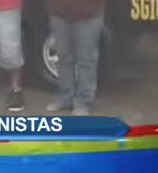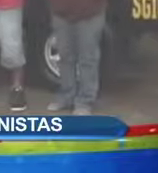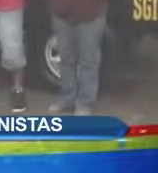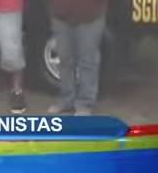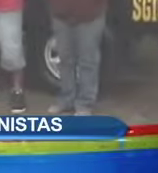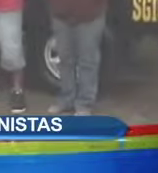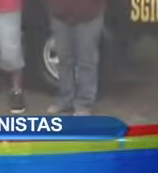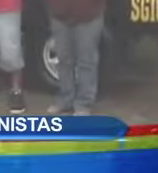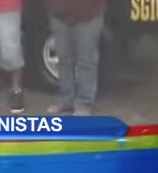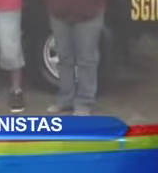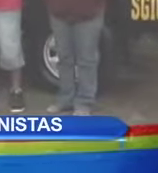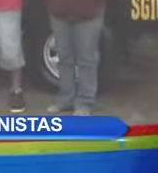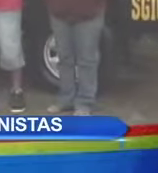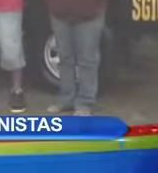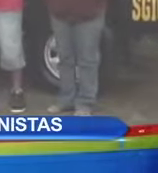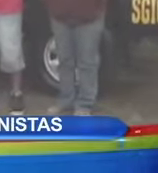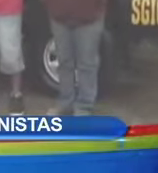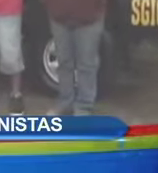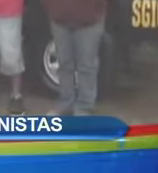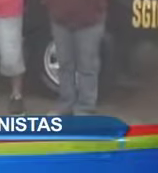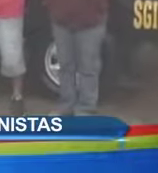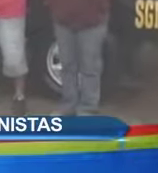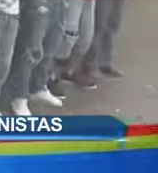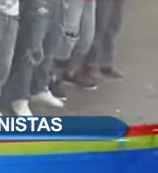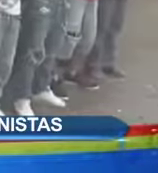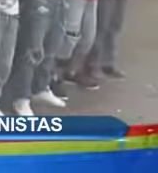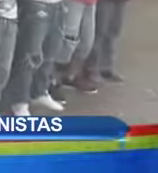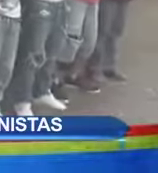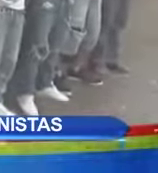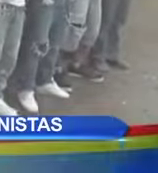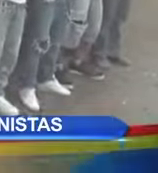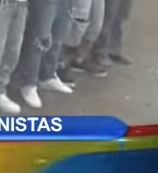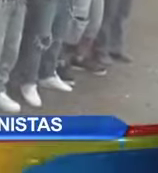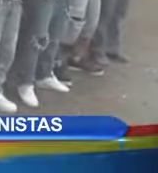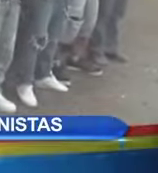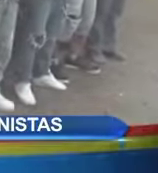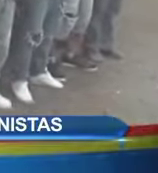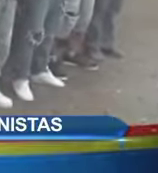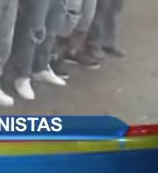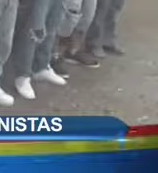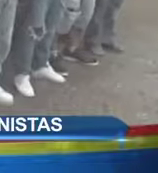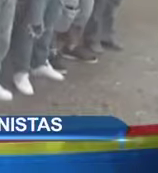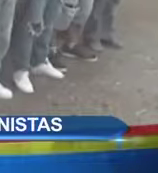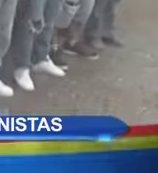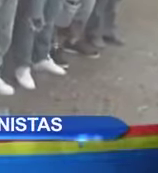Capturan a ocho personas supuestos integrantes de una banda dedicada a la extorsión en la capital.